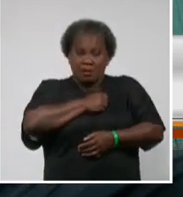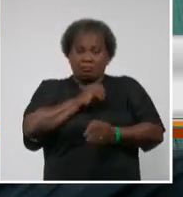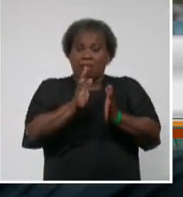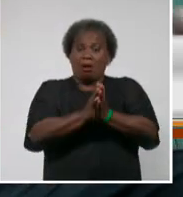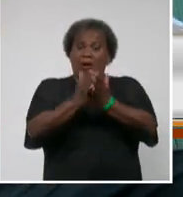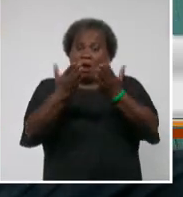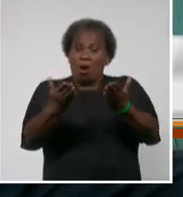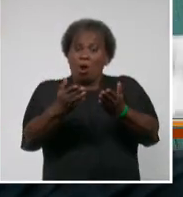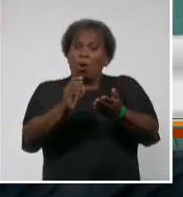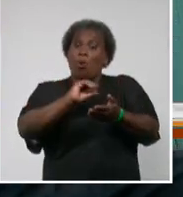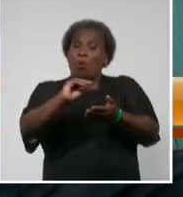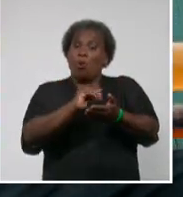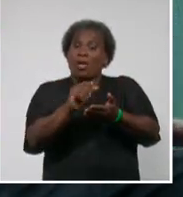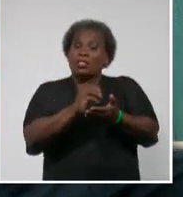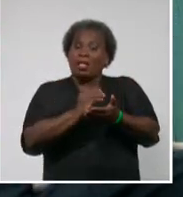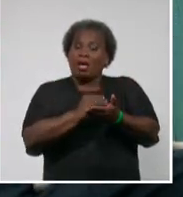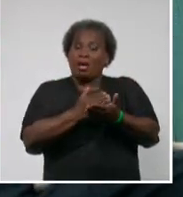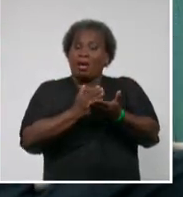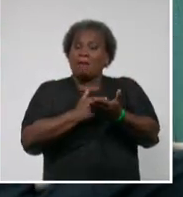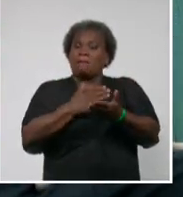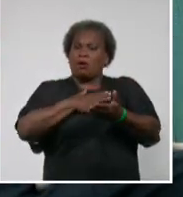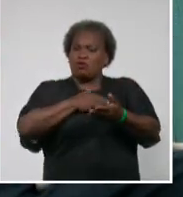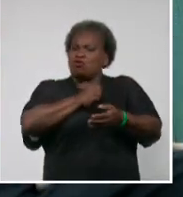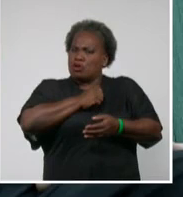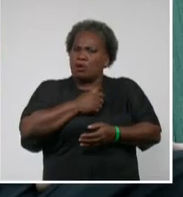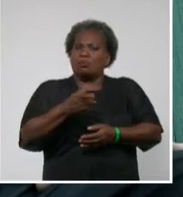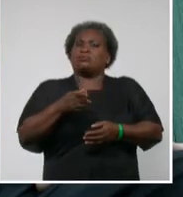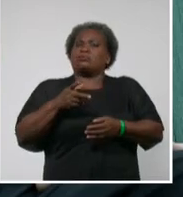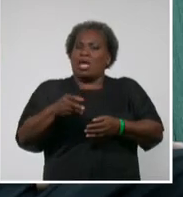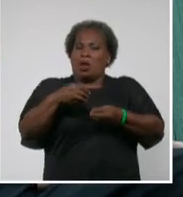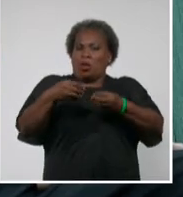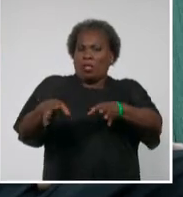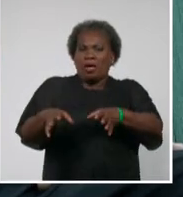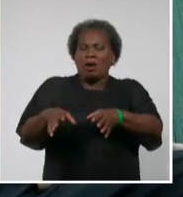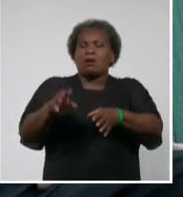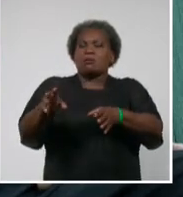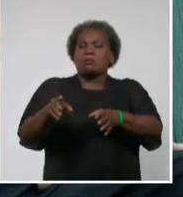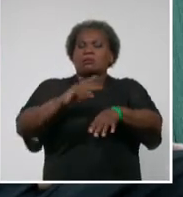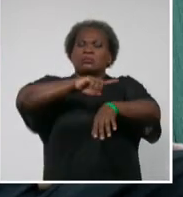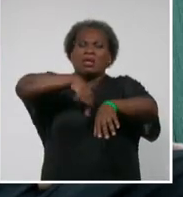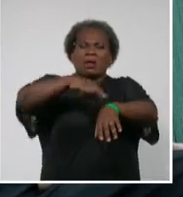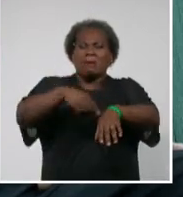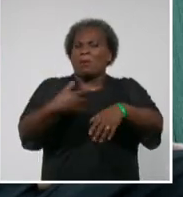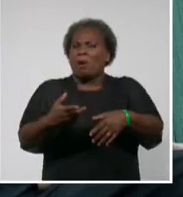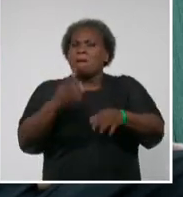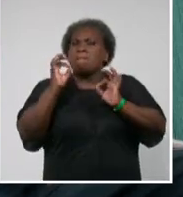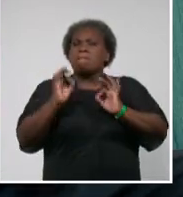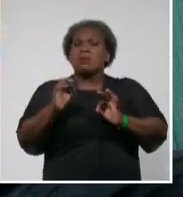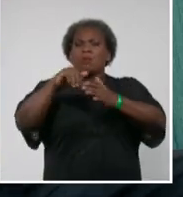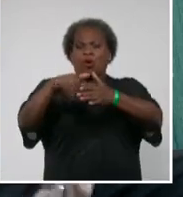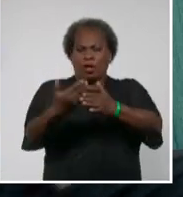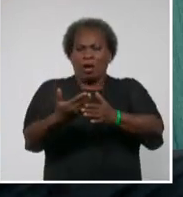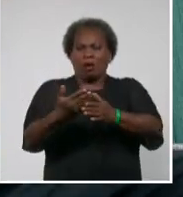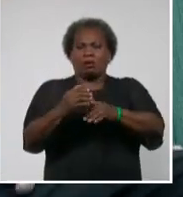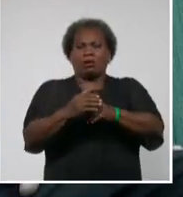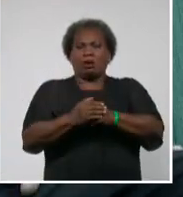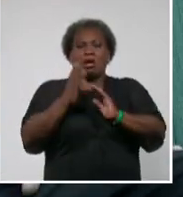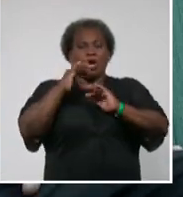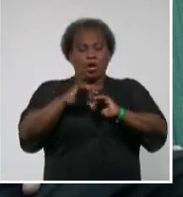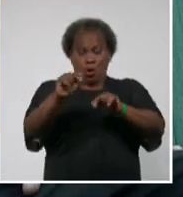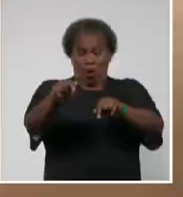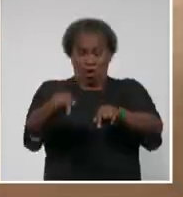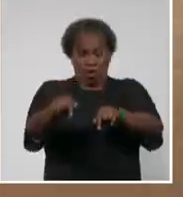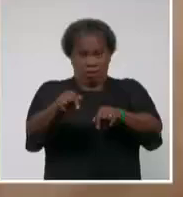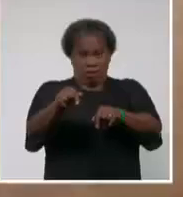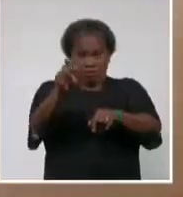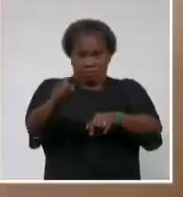y lo dejan a sucursal y posteriormente se le abre la cuenta. ¿Ese posterior qué es el tiempo de...? En el día, se le abre en el día, pero no en presencia del cliente.